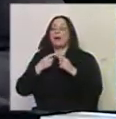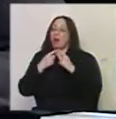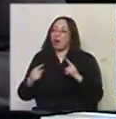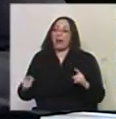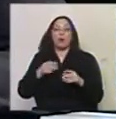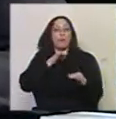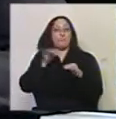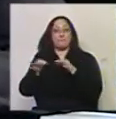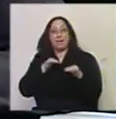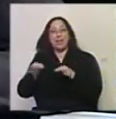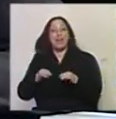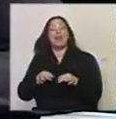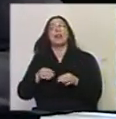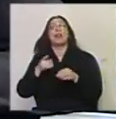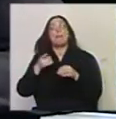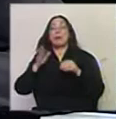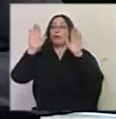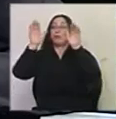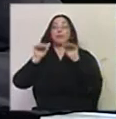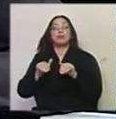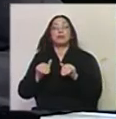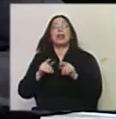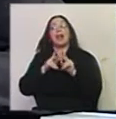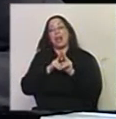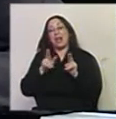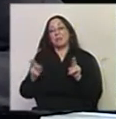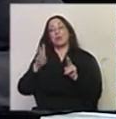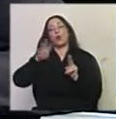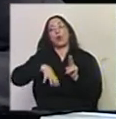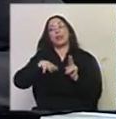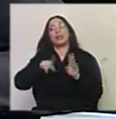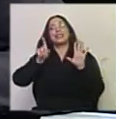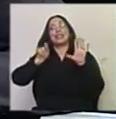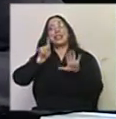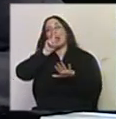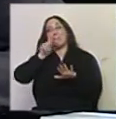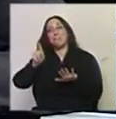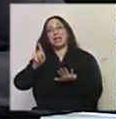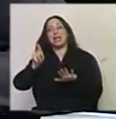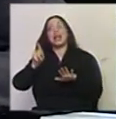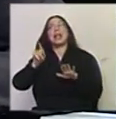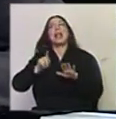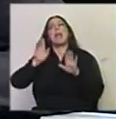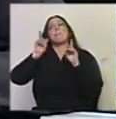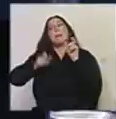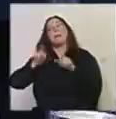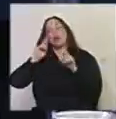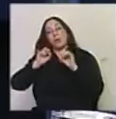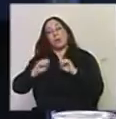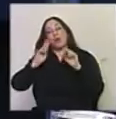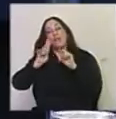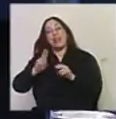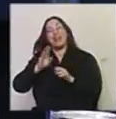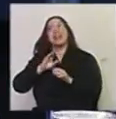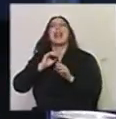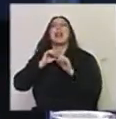este momento, pero que convocaron en el lapso de cuatro meses 70.000 espectadores en el litoral, porque aspiramos también a la reafirmación de